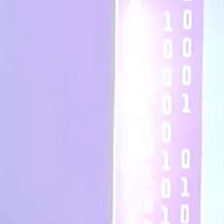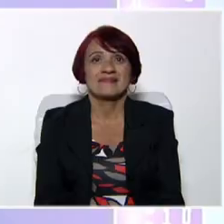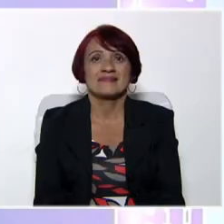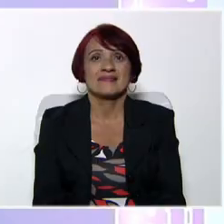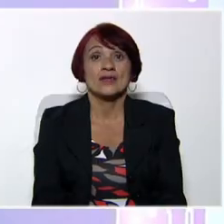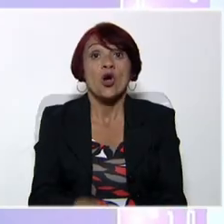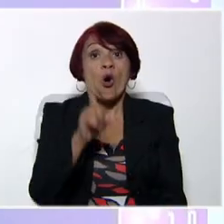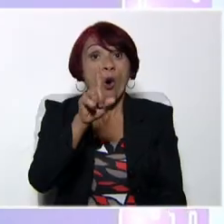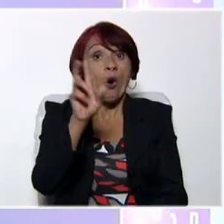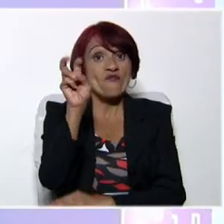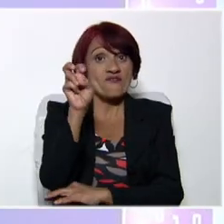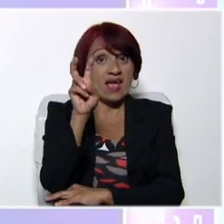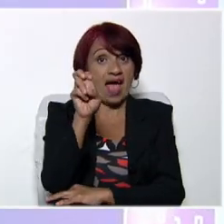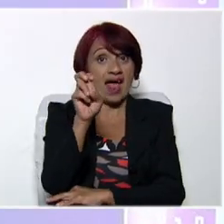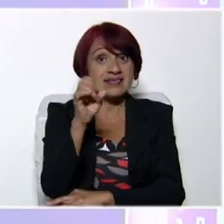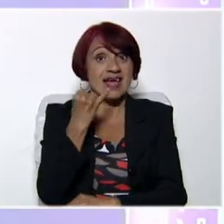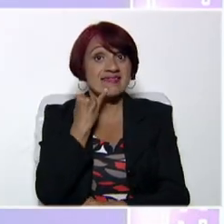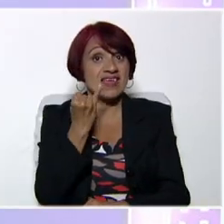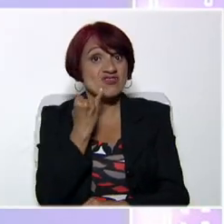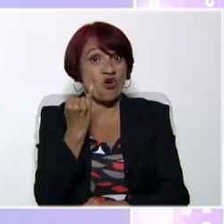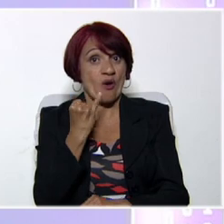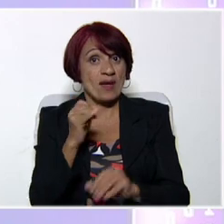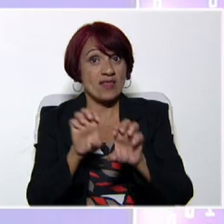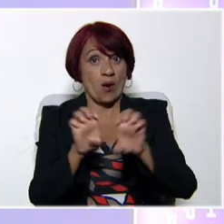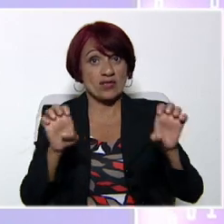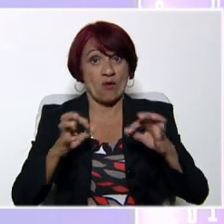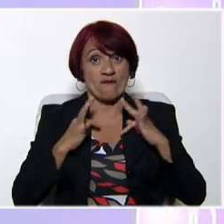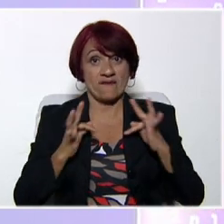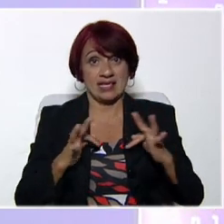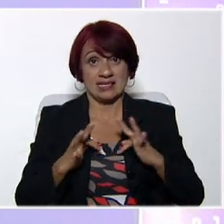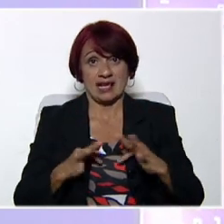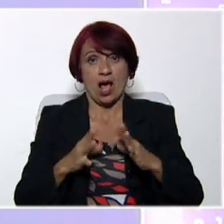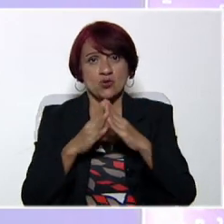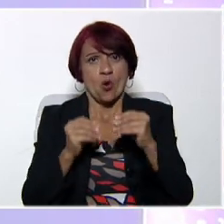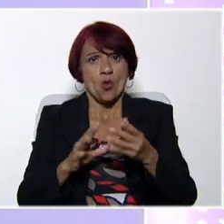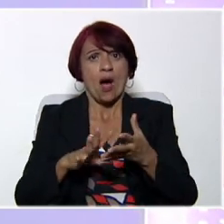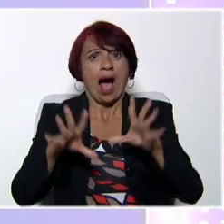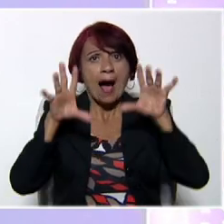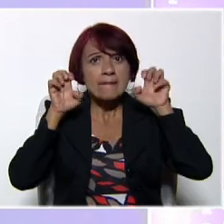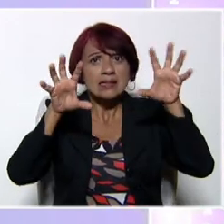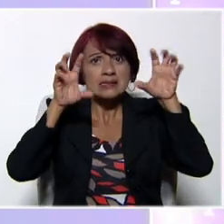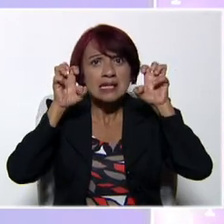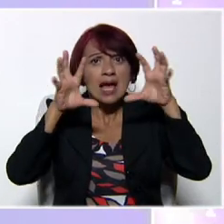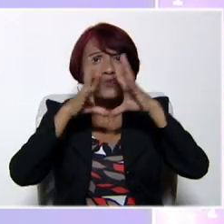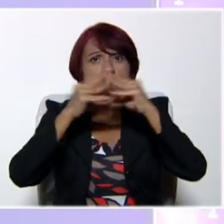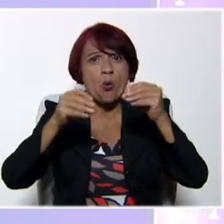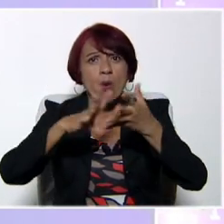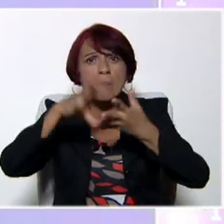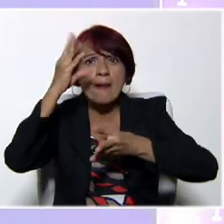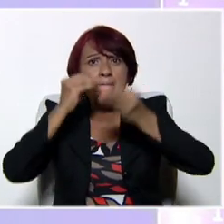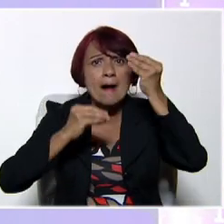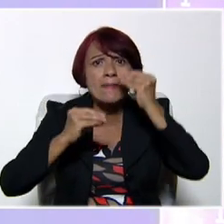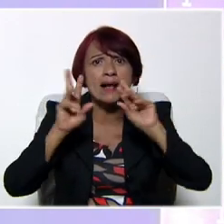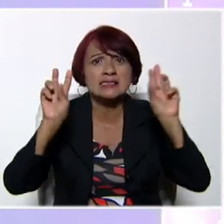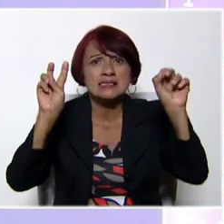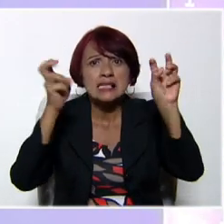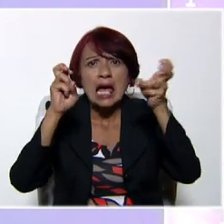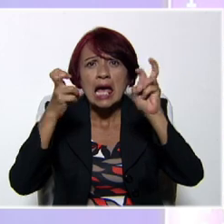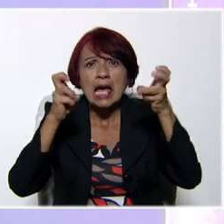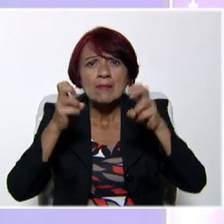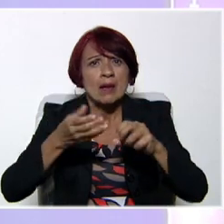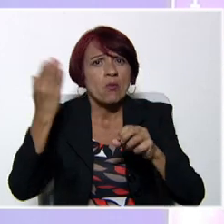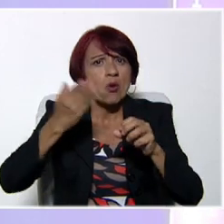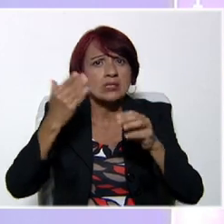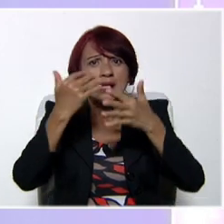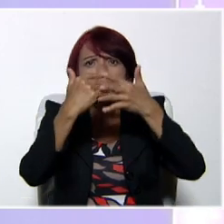Un viernes de idioma y educación física que ha sido muy nutritivo, bastante cargados con contenidos y referentes teóricos